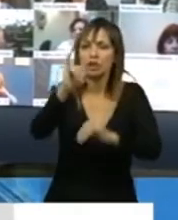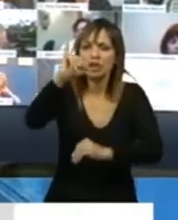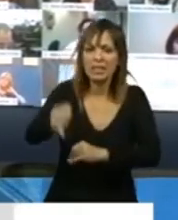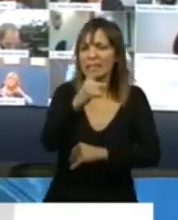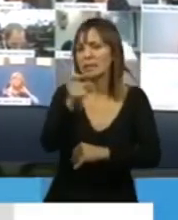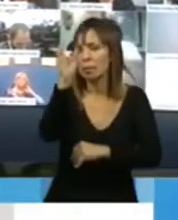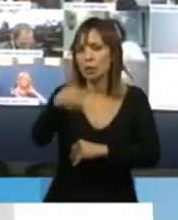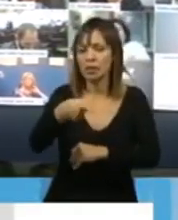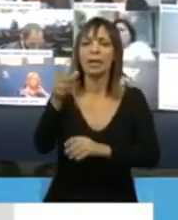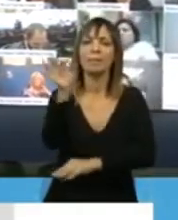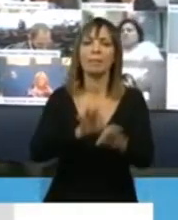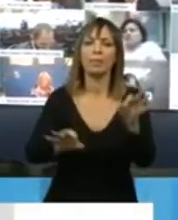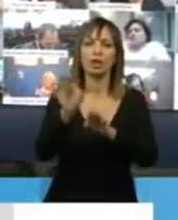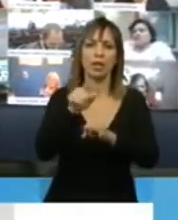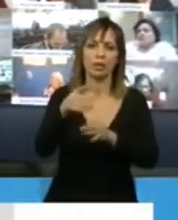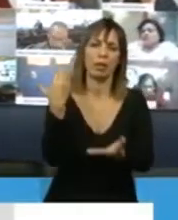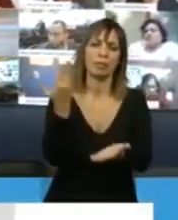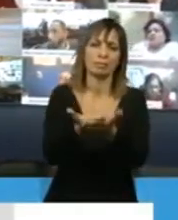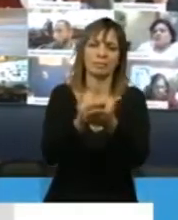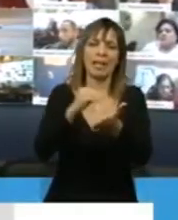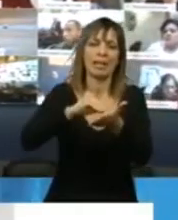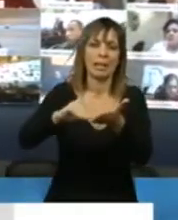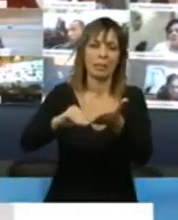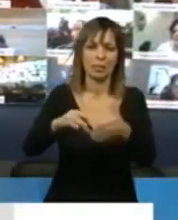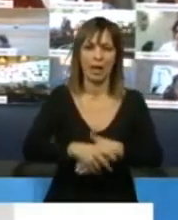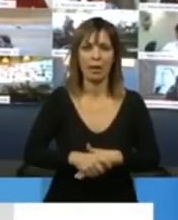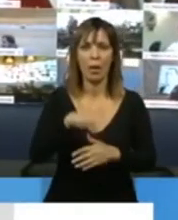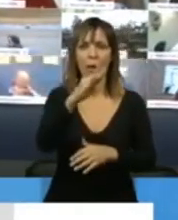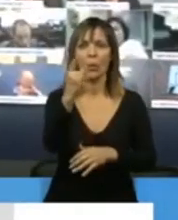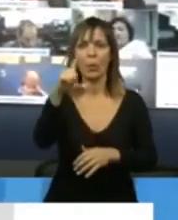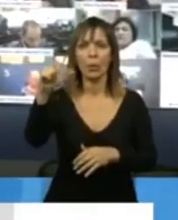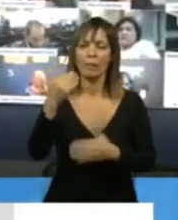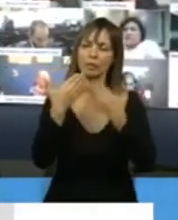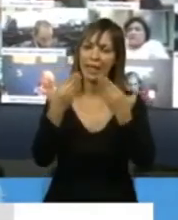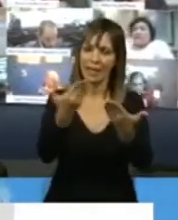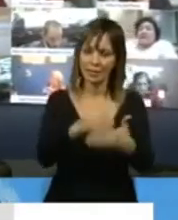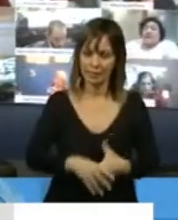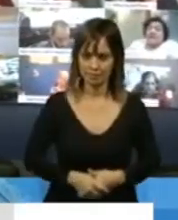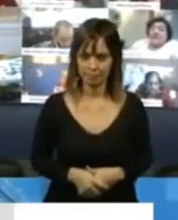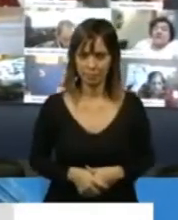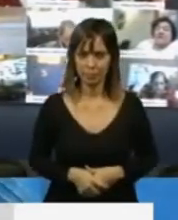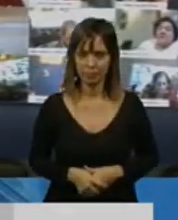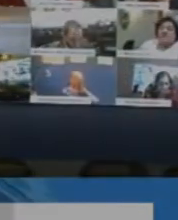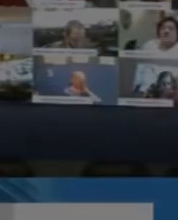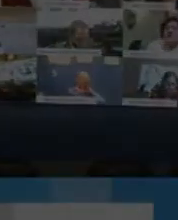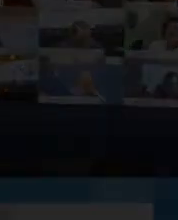la propuesta expuesta por el diputado Lucas. Gracias, presidente. Gracias, diputado.